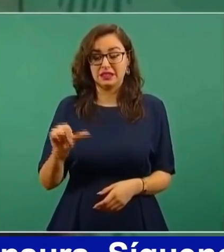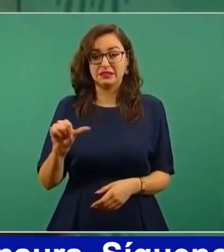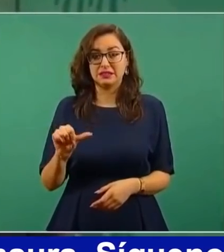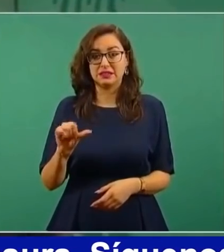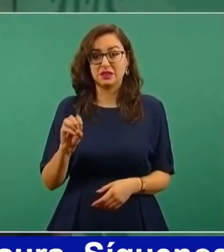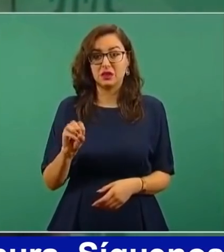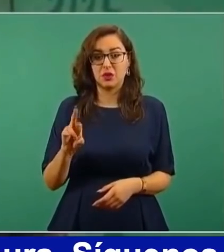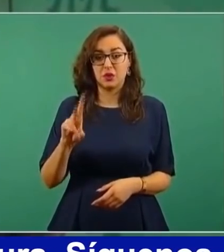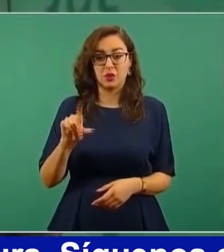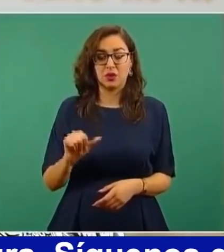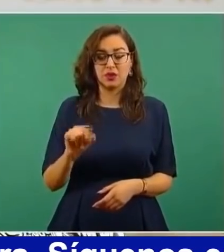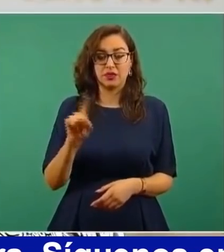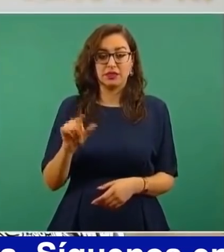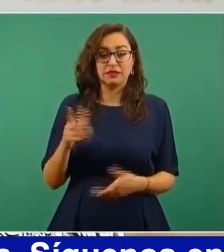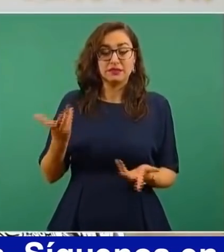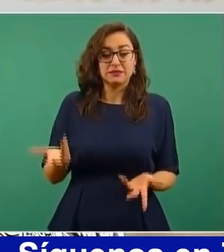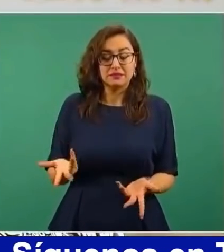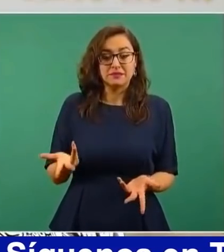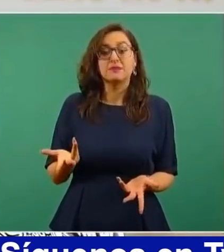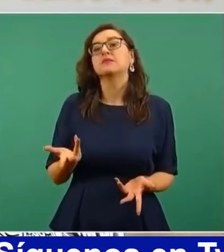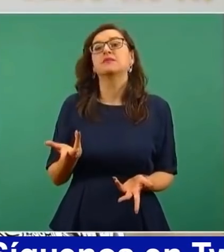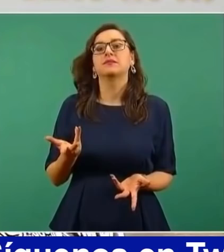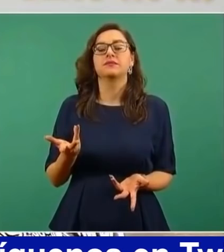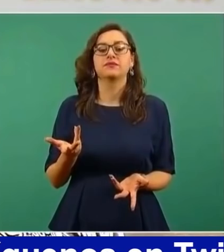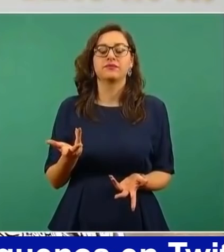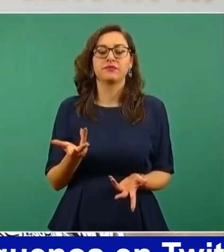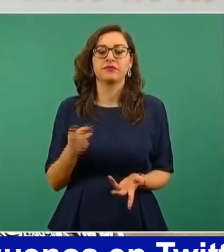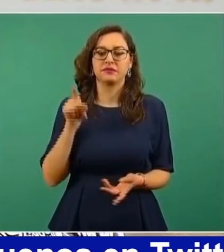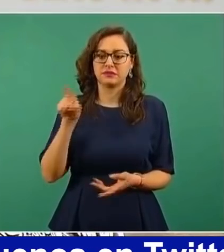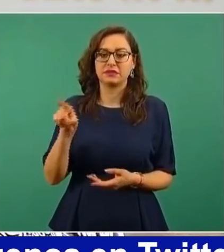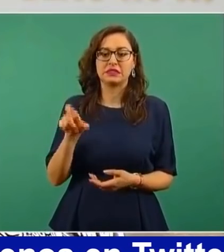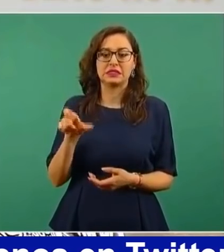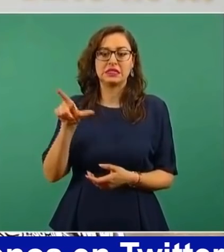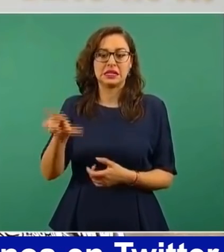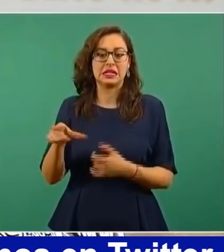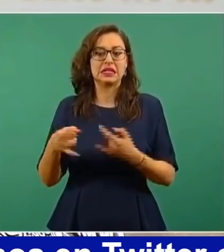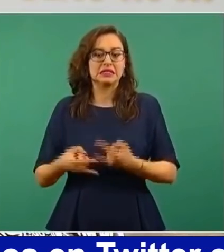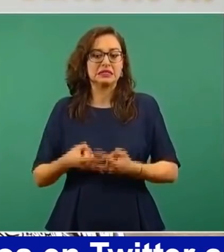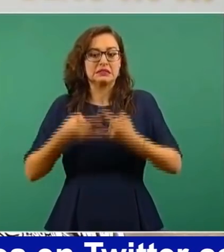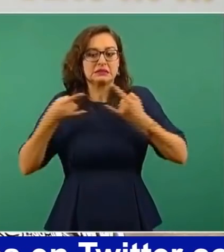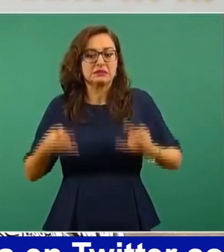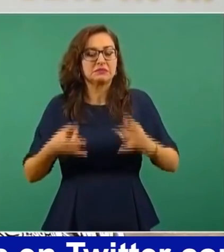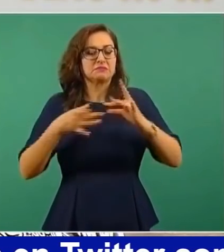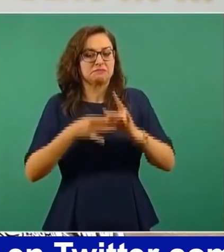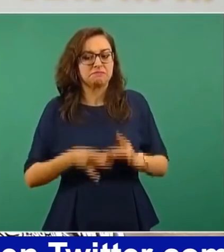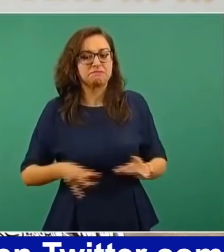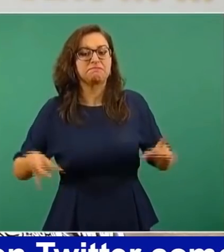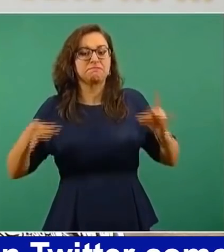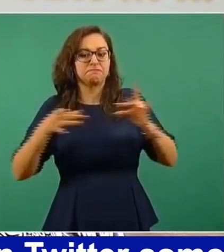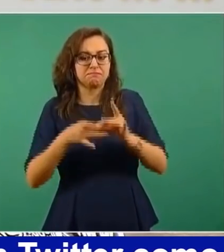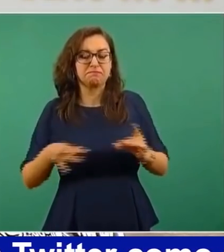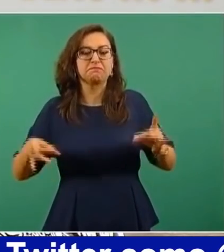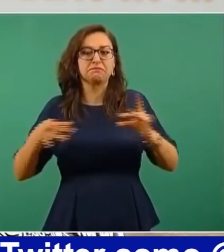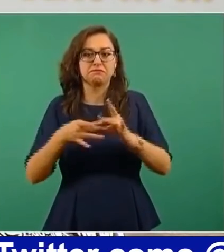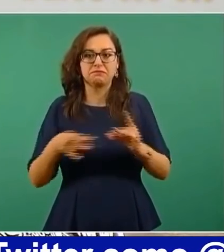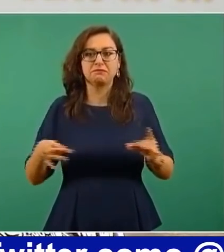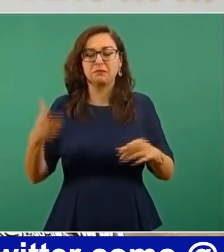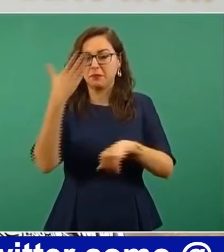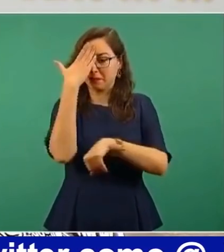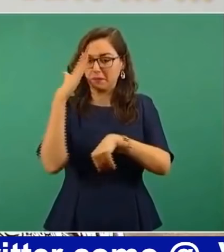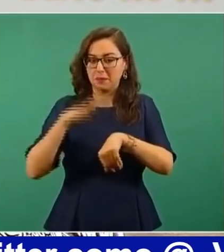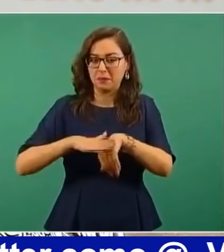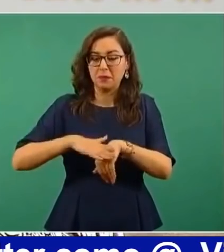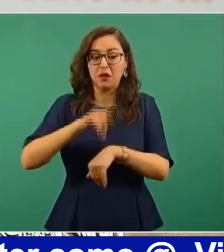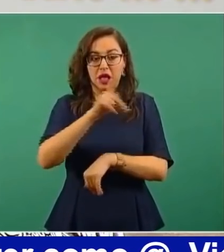las comentó o se las entregaron a